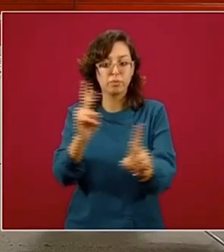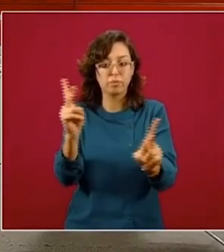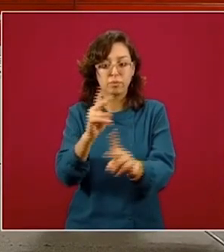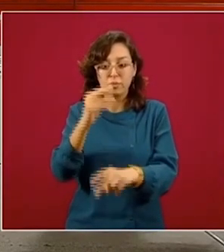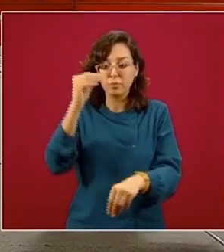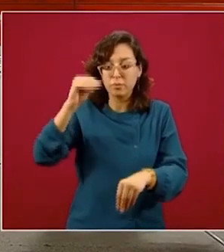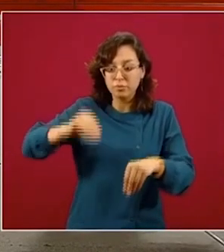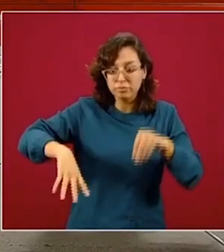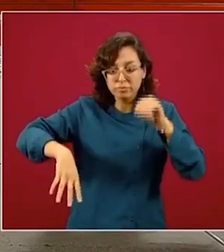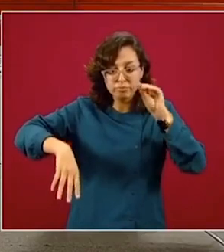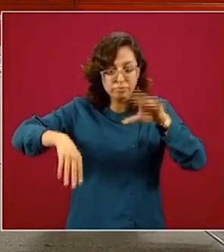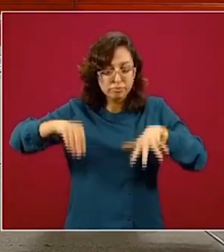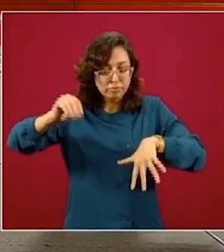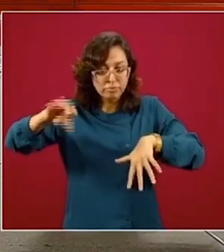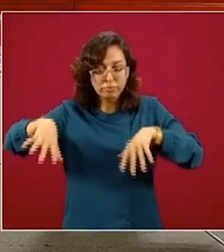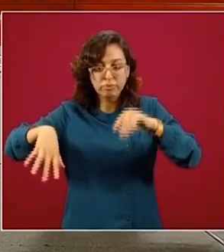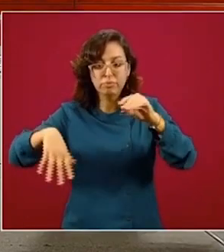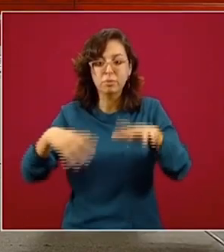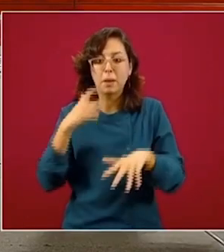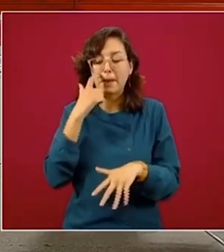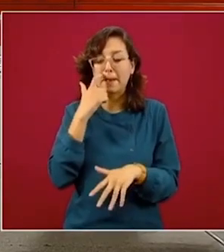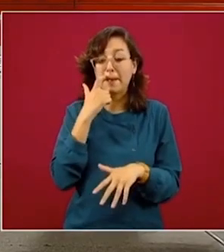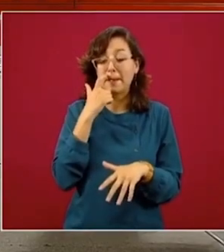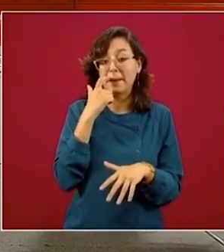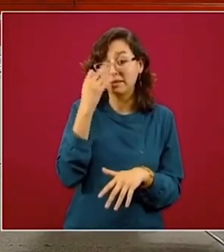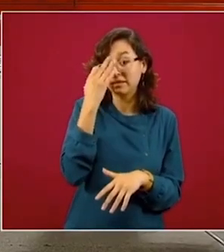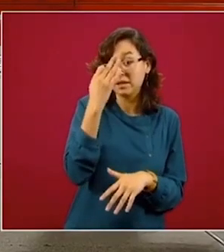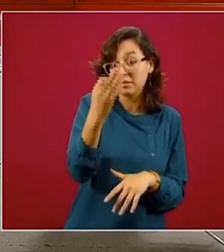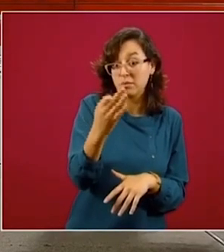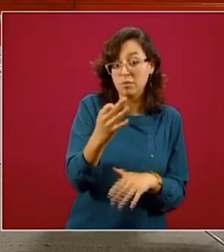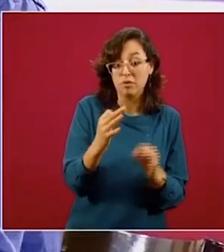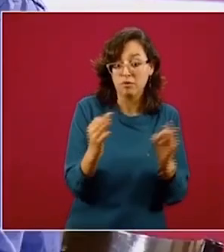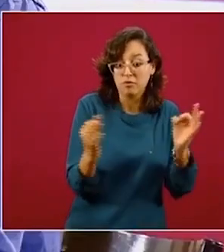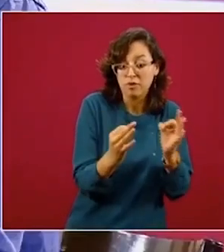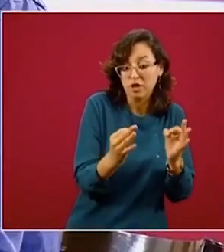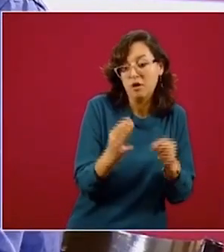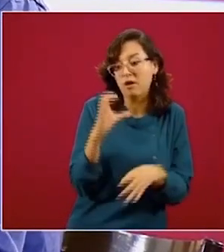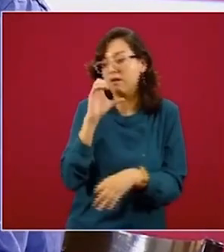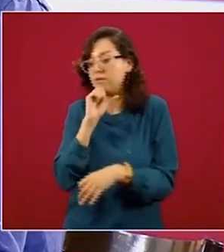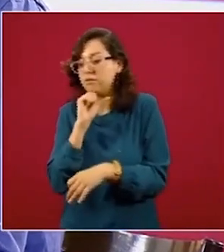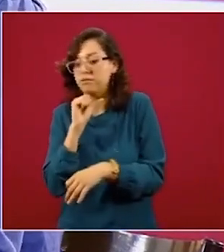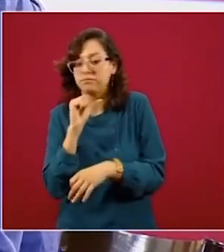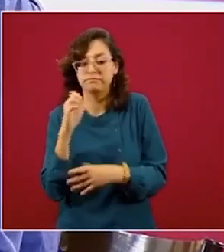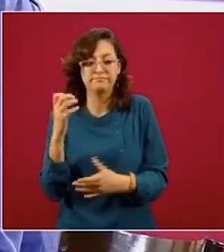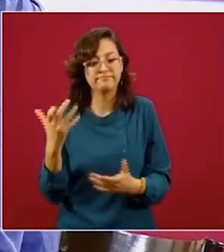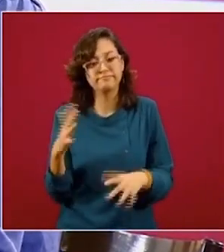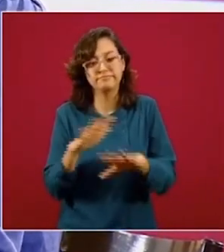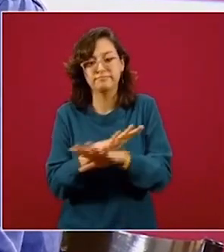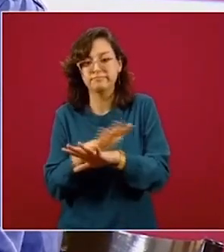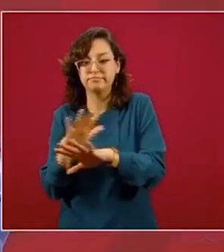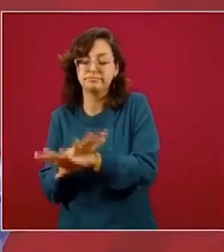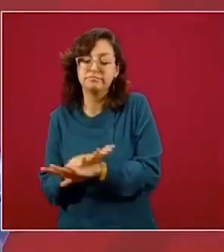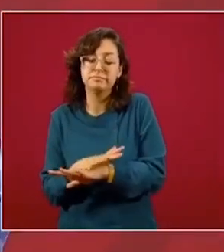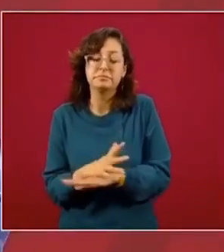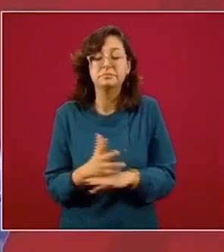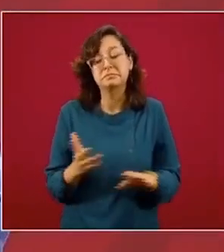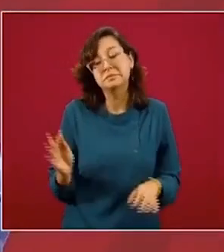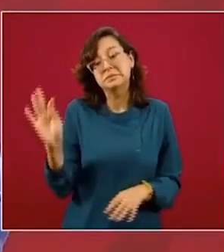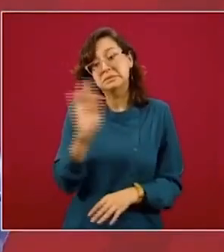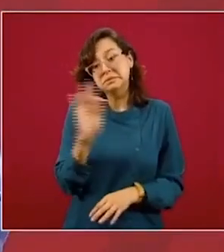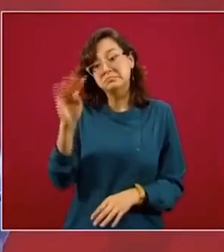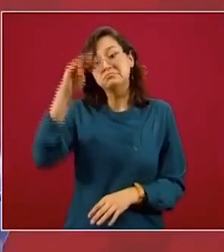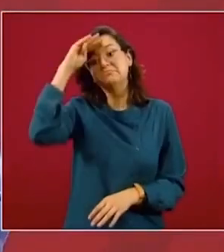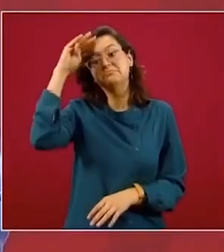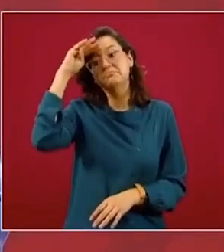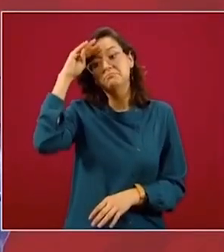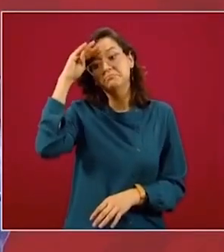líquidas cambia importantemente con la temperatura, entonces al menos en términos teóricos se pensaría